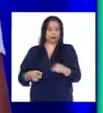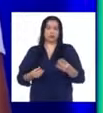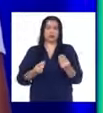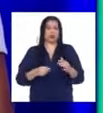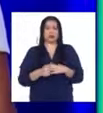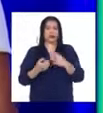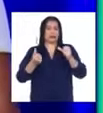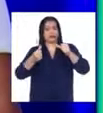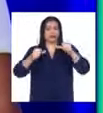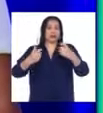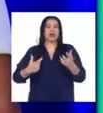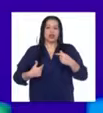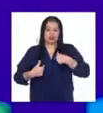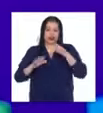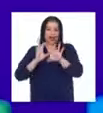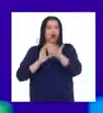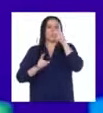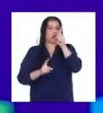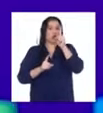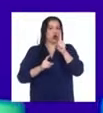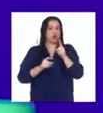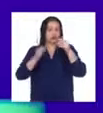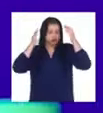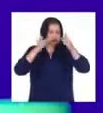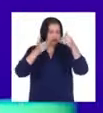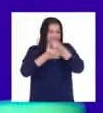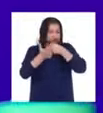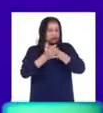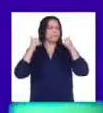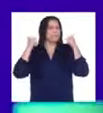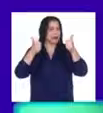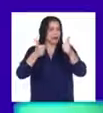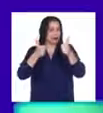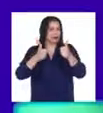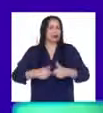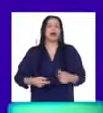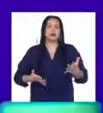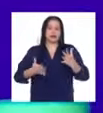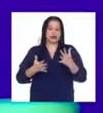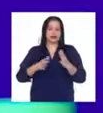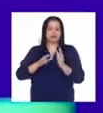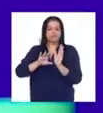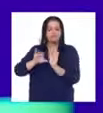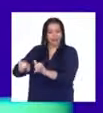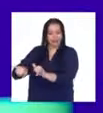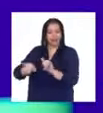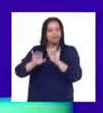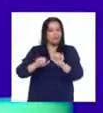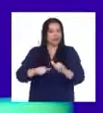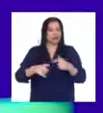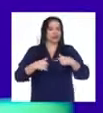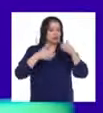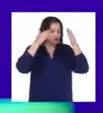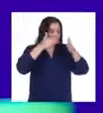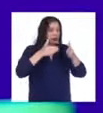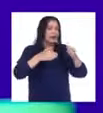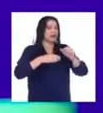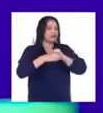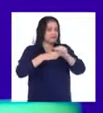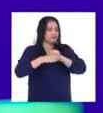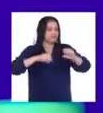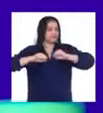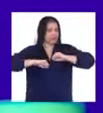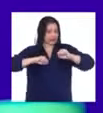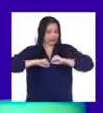ellos y tenía que hacerlo bien. Así que decidí volver a entrenar y dejar el